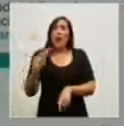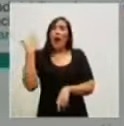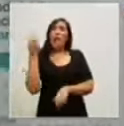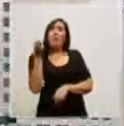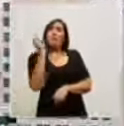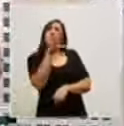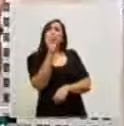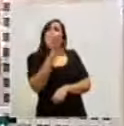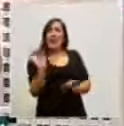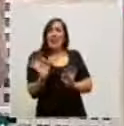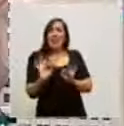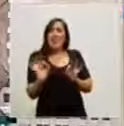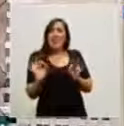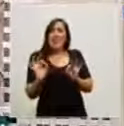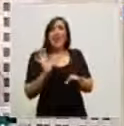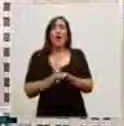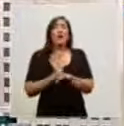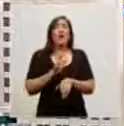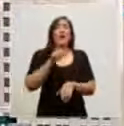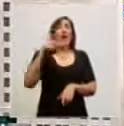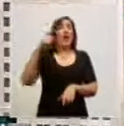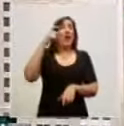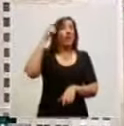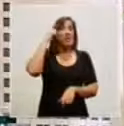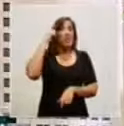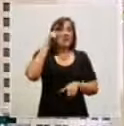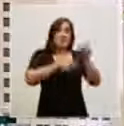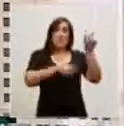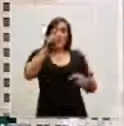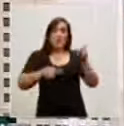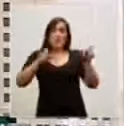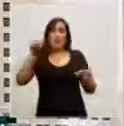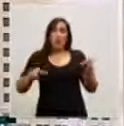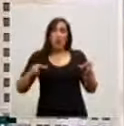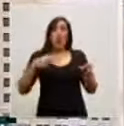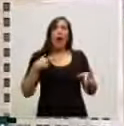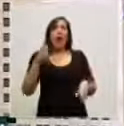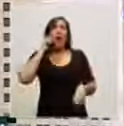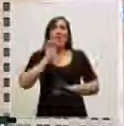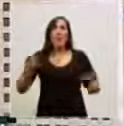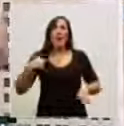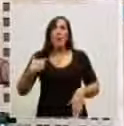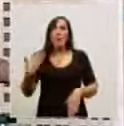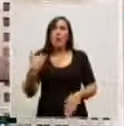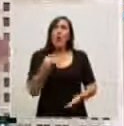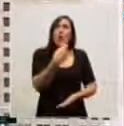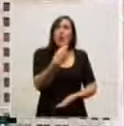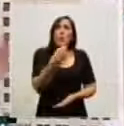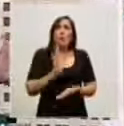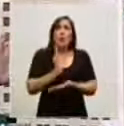10, de cada 10 personas en condiciones de jubilarse, la mitad